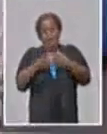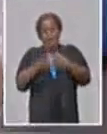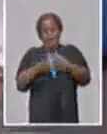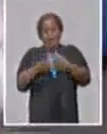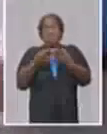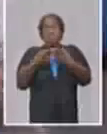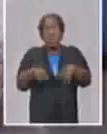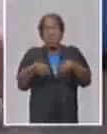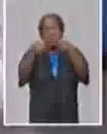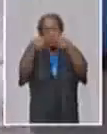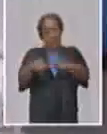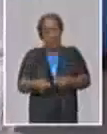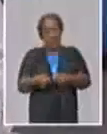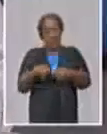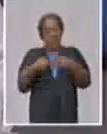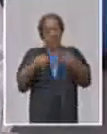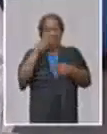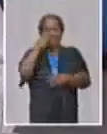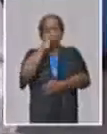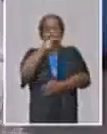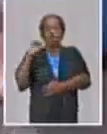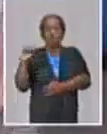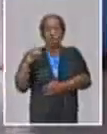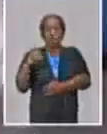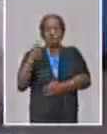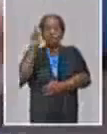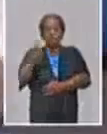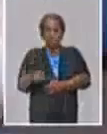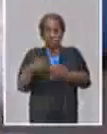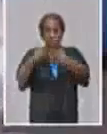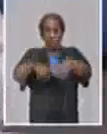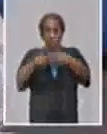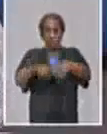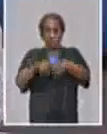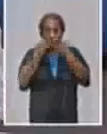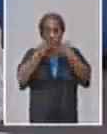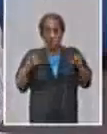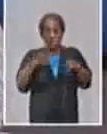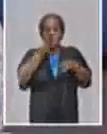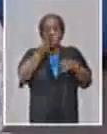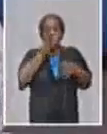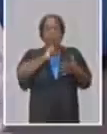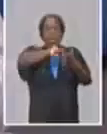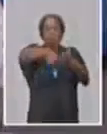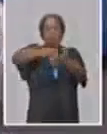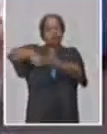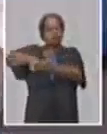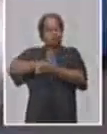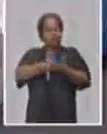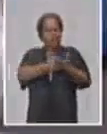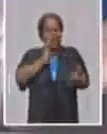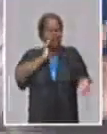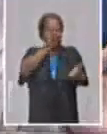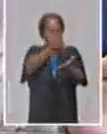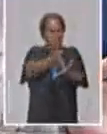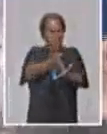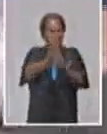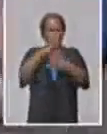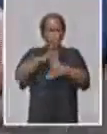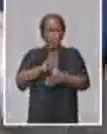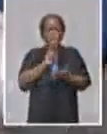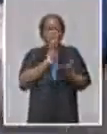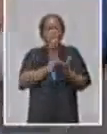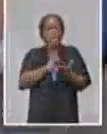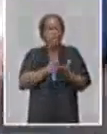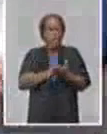pero tomamos la decisión de que un productor individual puede contratar fuerza de trabajo directamente, no tiene que acreditarse